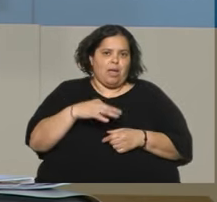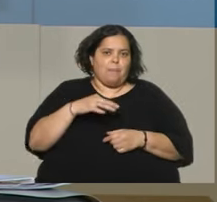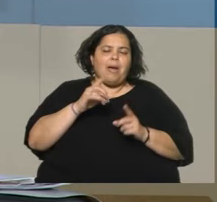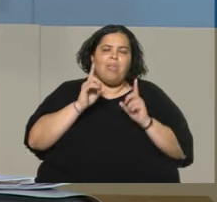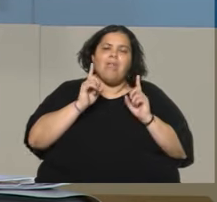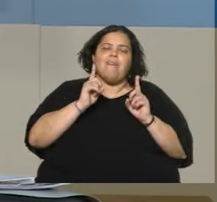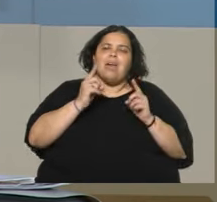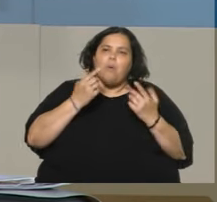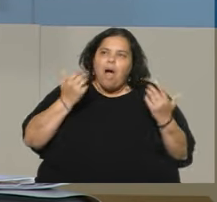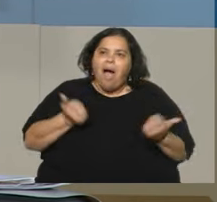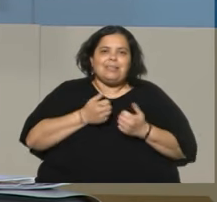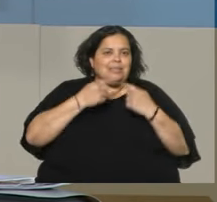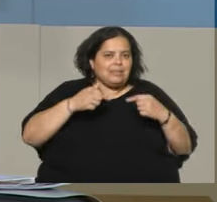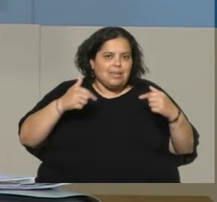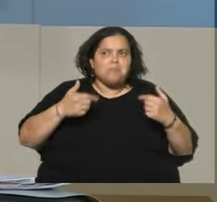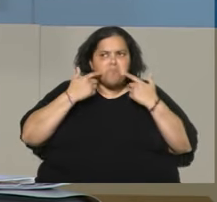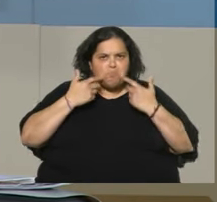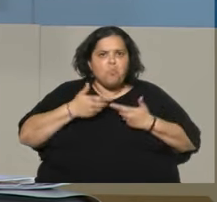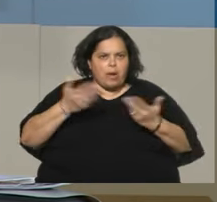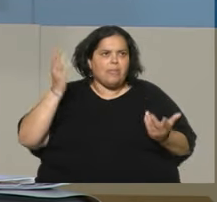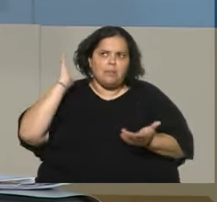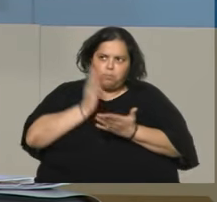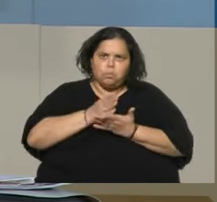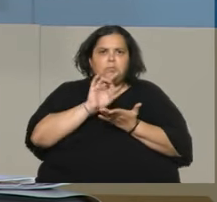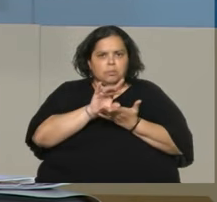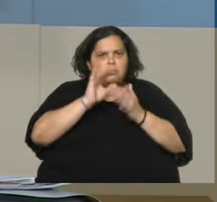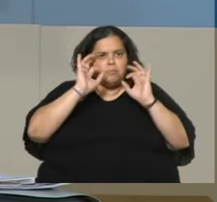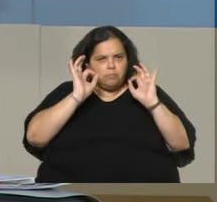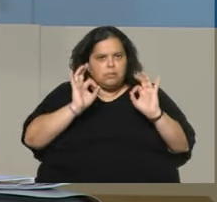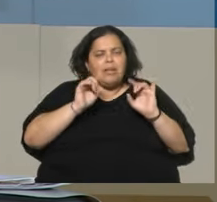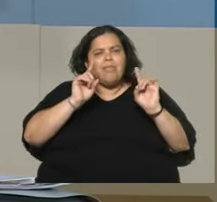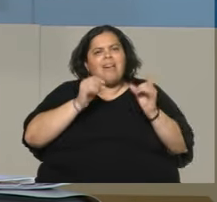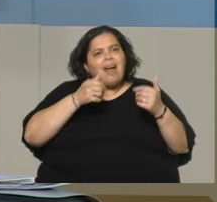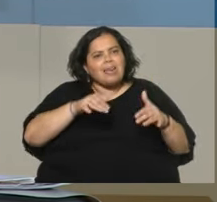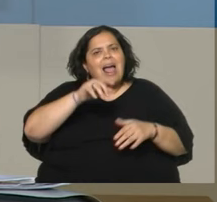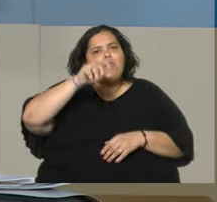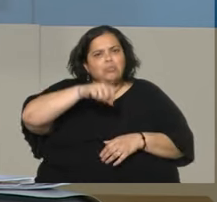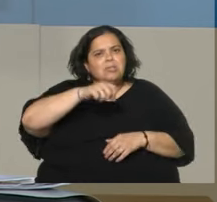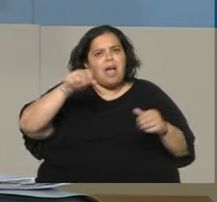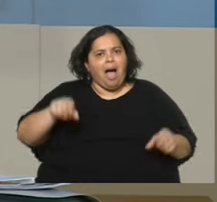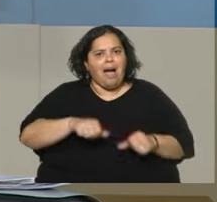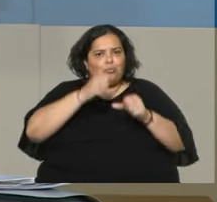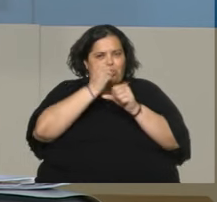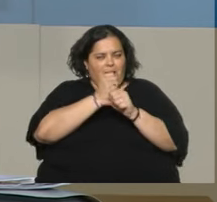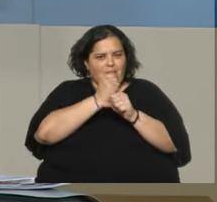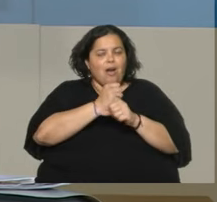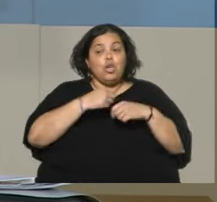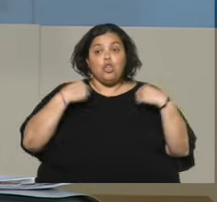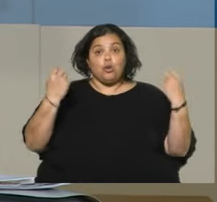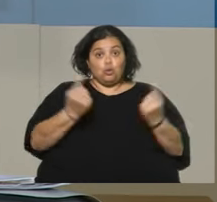tomar las medidas que se han tomado ejemplarizantes, a dejar que actúe la justicia y a nosotros como parlamentarios trabajar